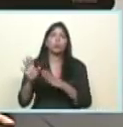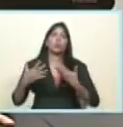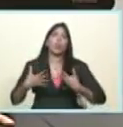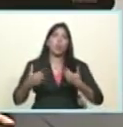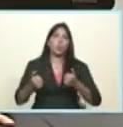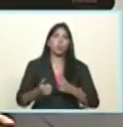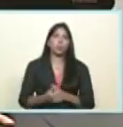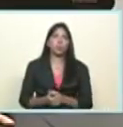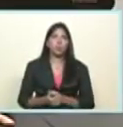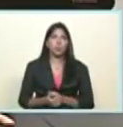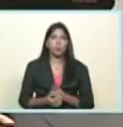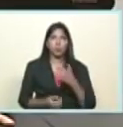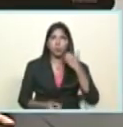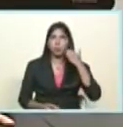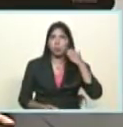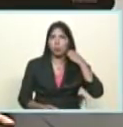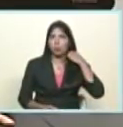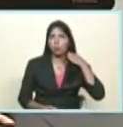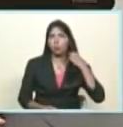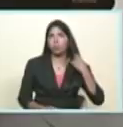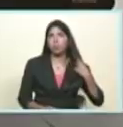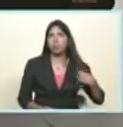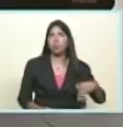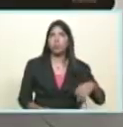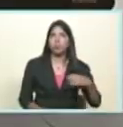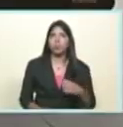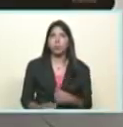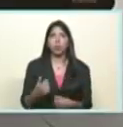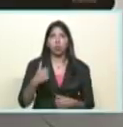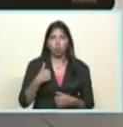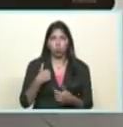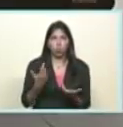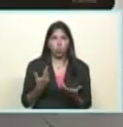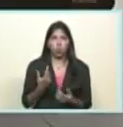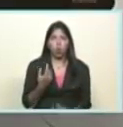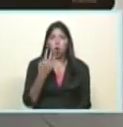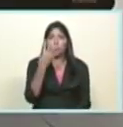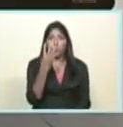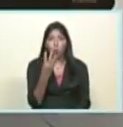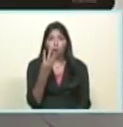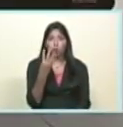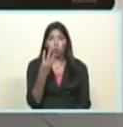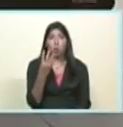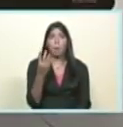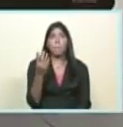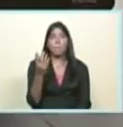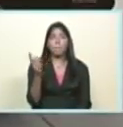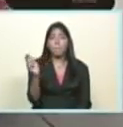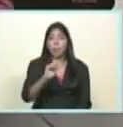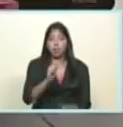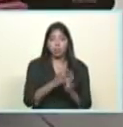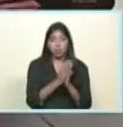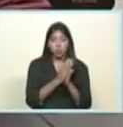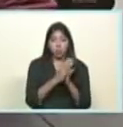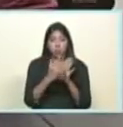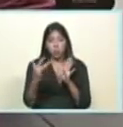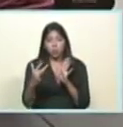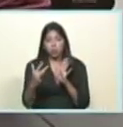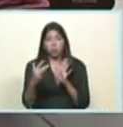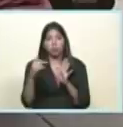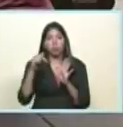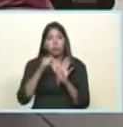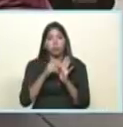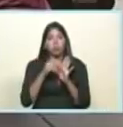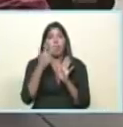yo podría decir que es la tercera elección en cuatro meses cuatro meses y medio para ser exactos